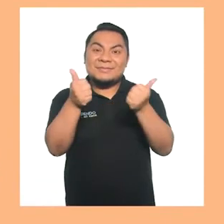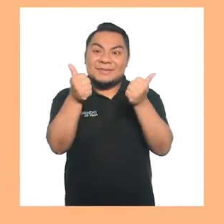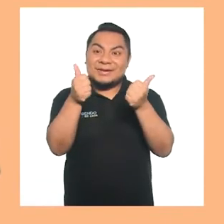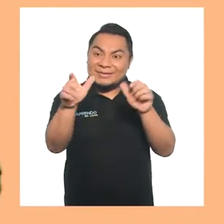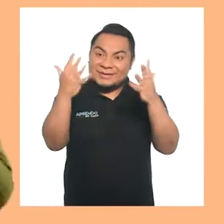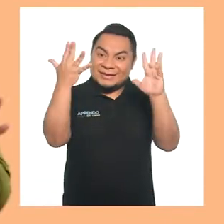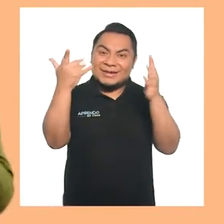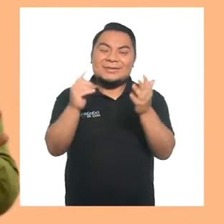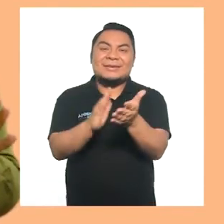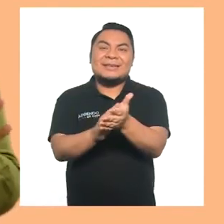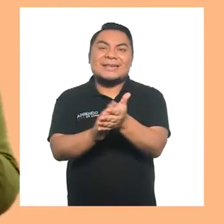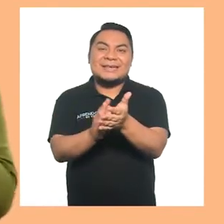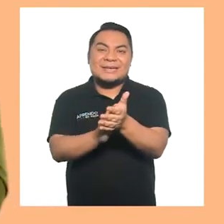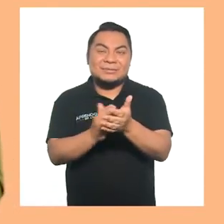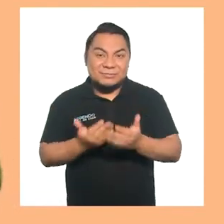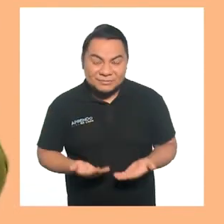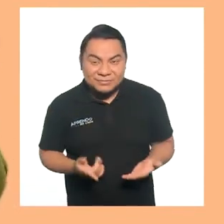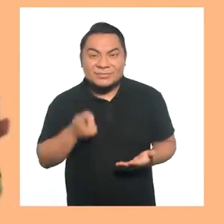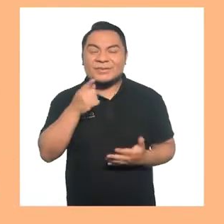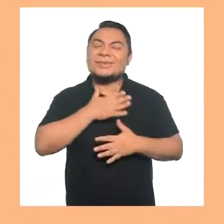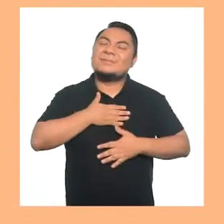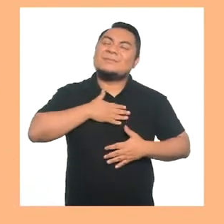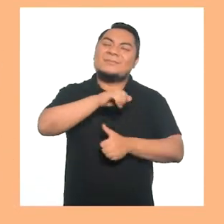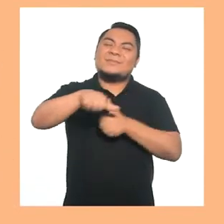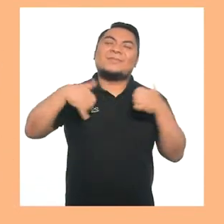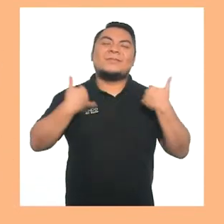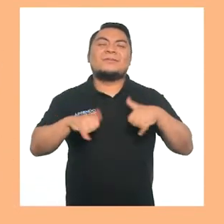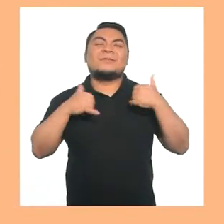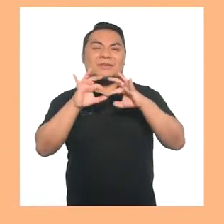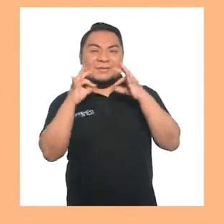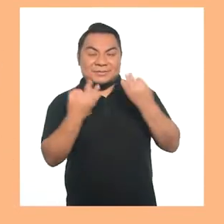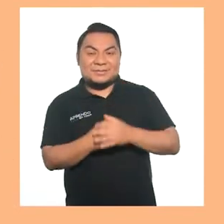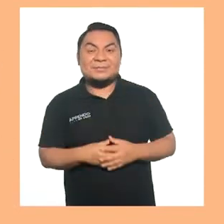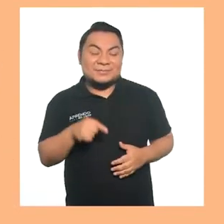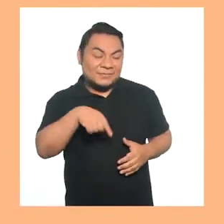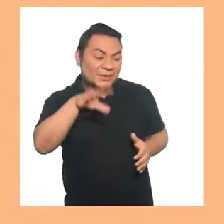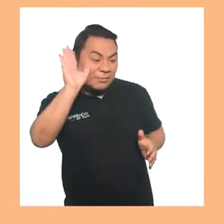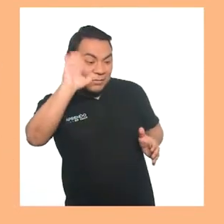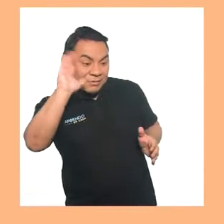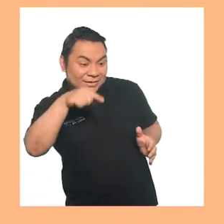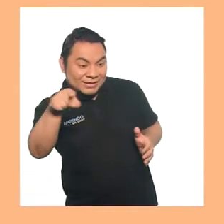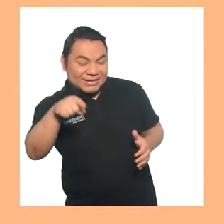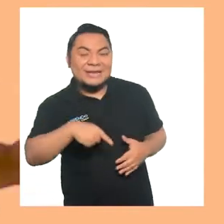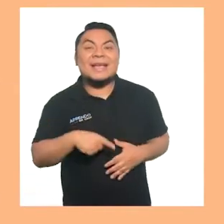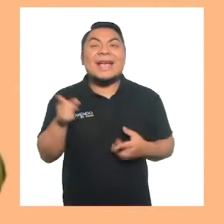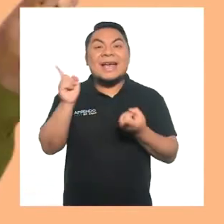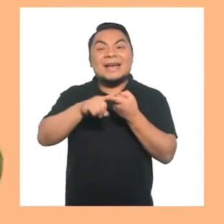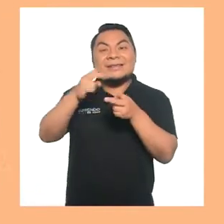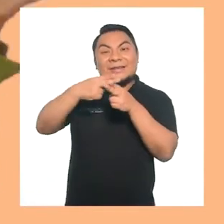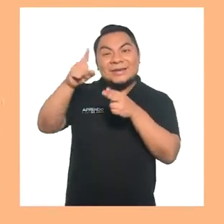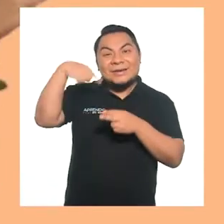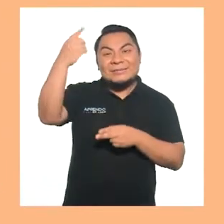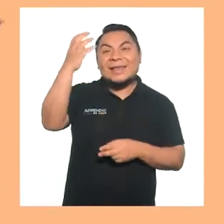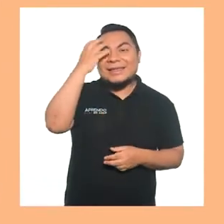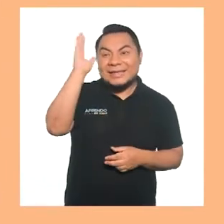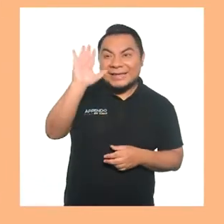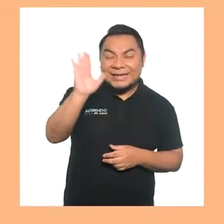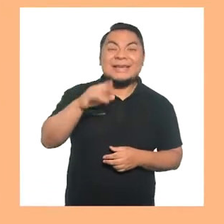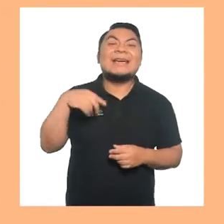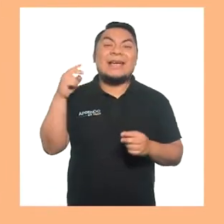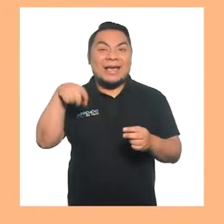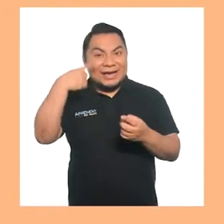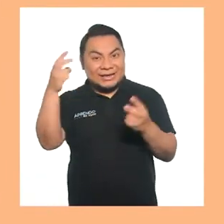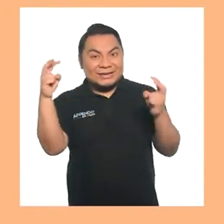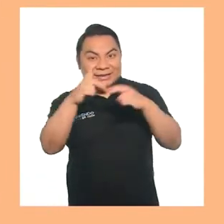actividad. Verán cómo disfruta jugando en familia. Nos despedimos, Memo. Hasta pronto, Daniel.